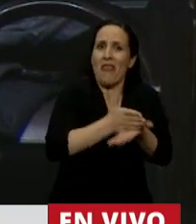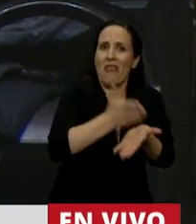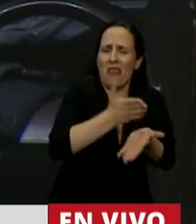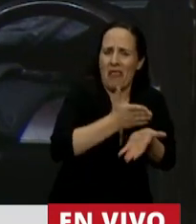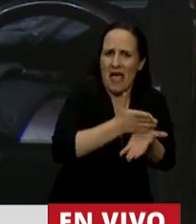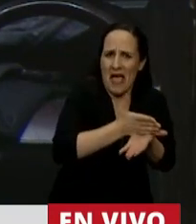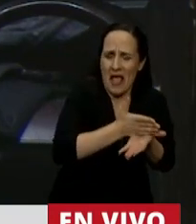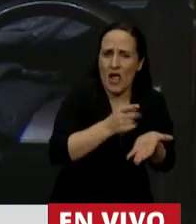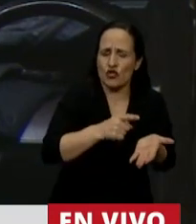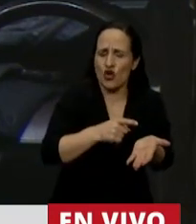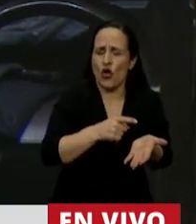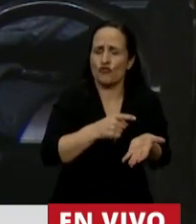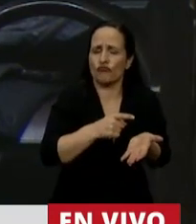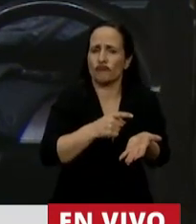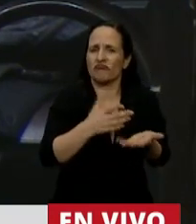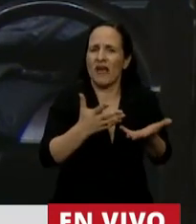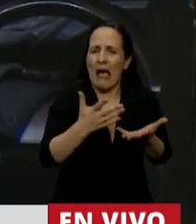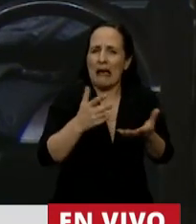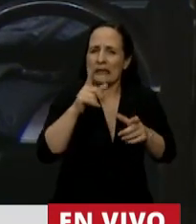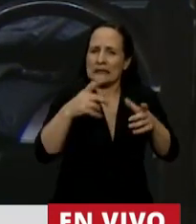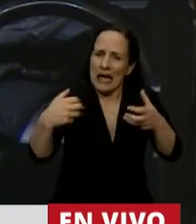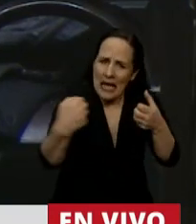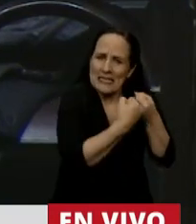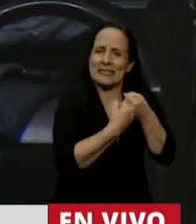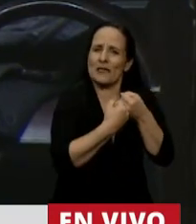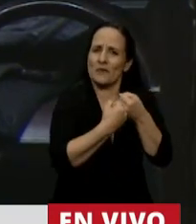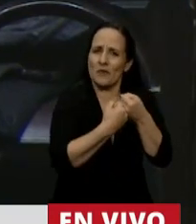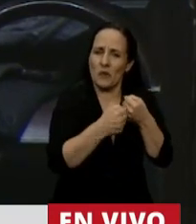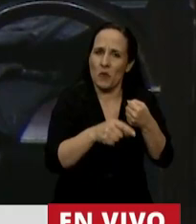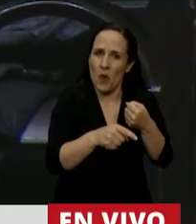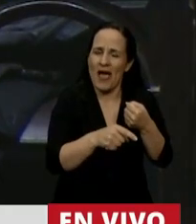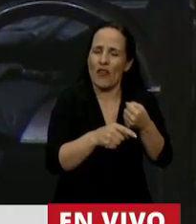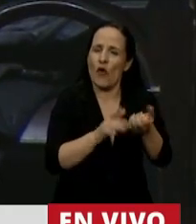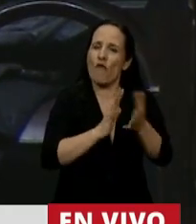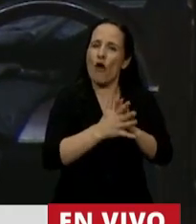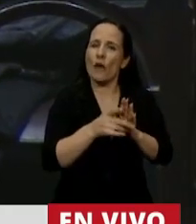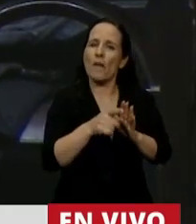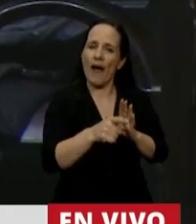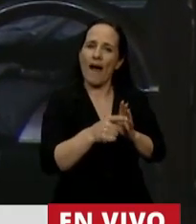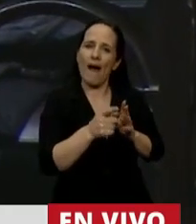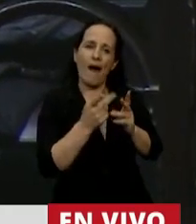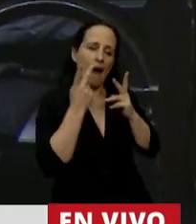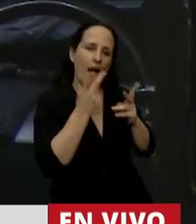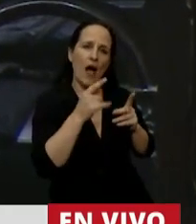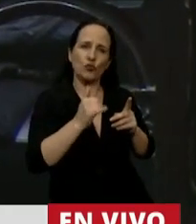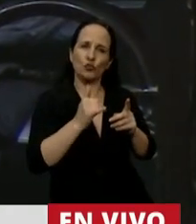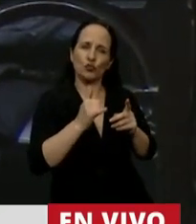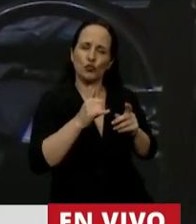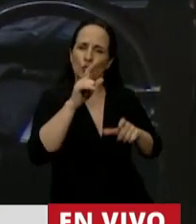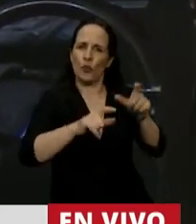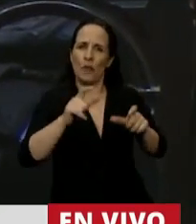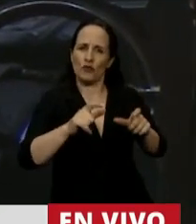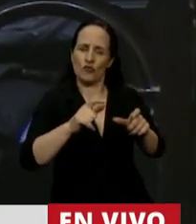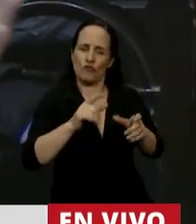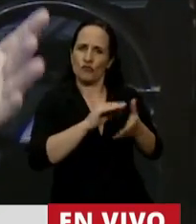donde lograr un consenso a partir de la legitimación de una mayoría legislativa